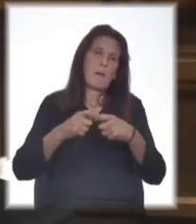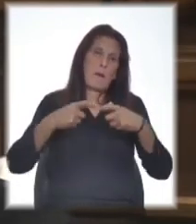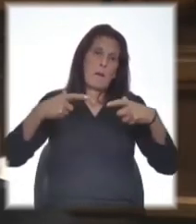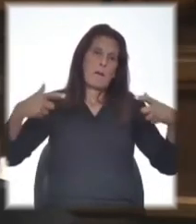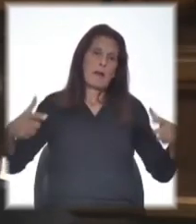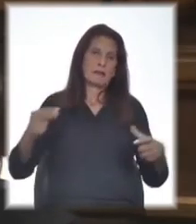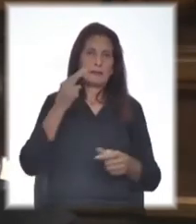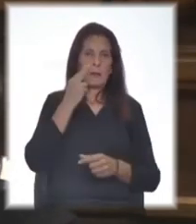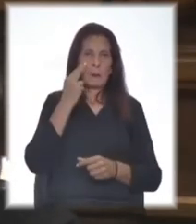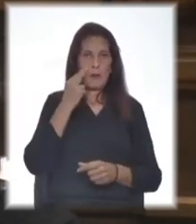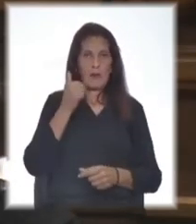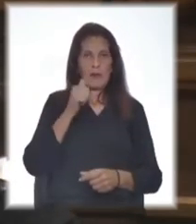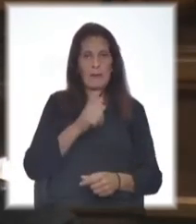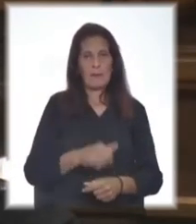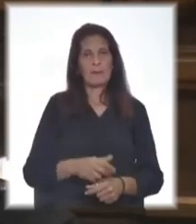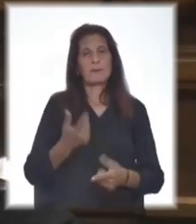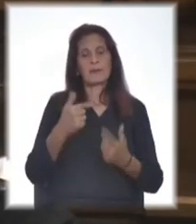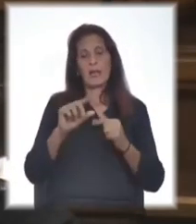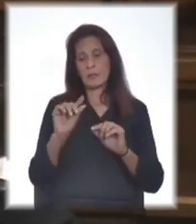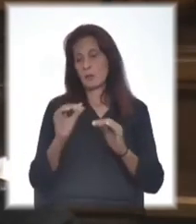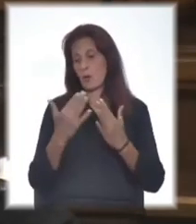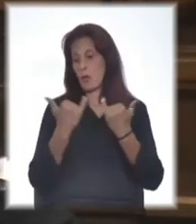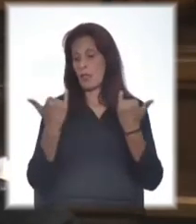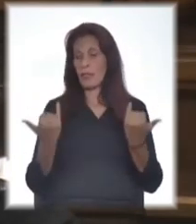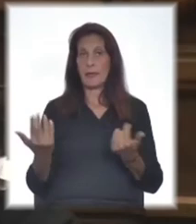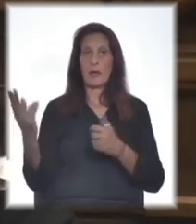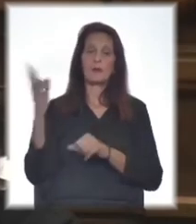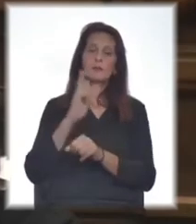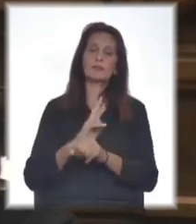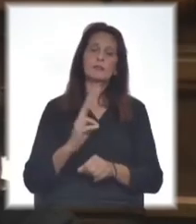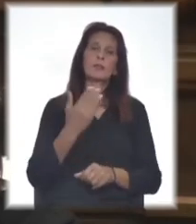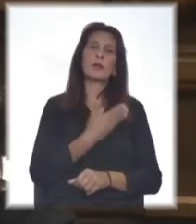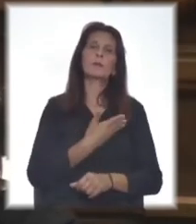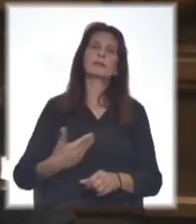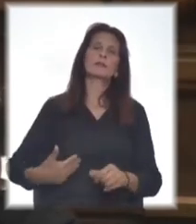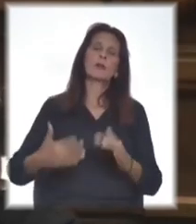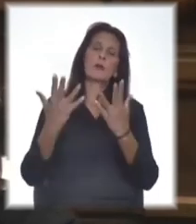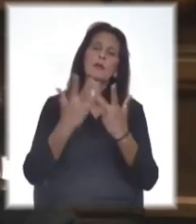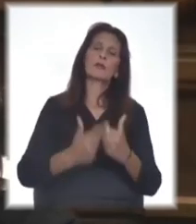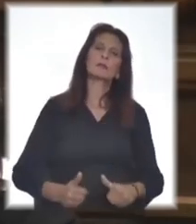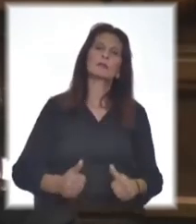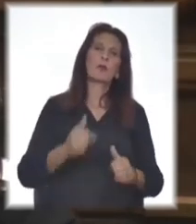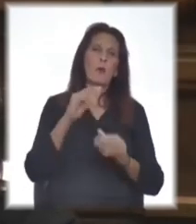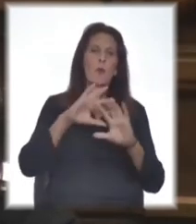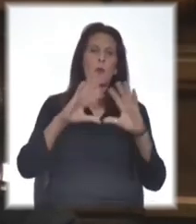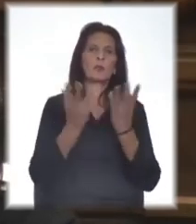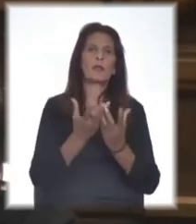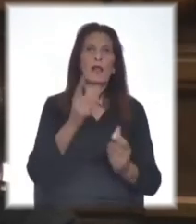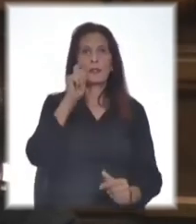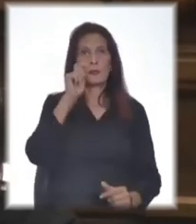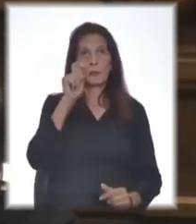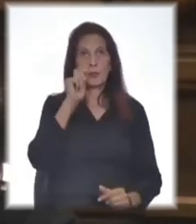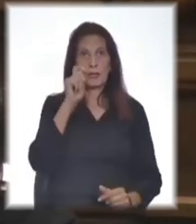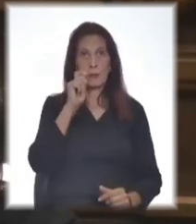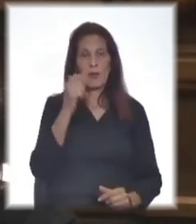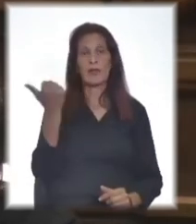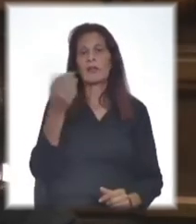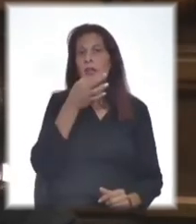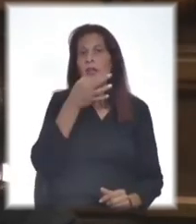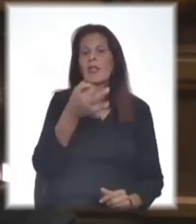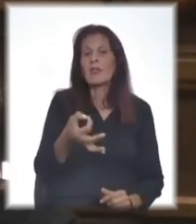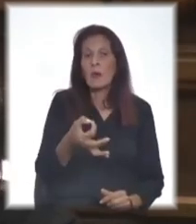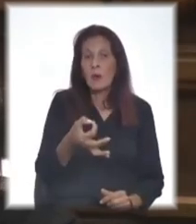será el daño. Hace unos días nos visitó el Presidente de la Organización Mundial de Turismo y sabe que dijo,